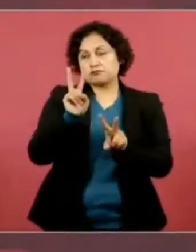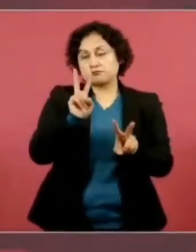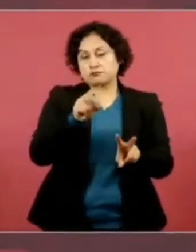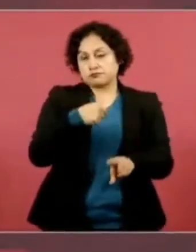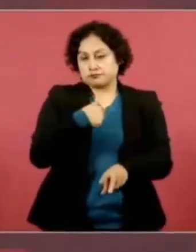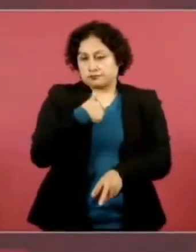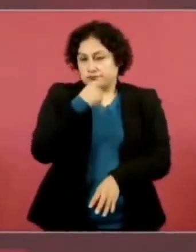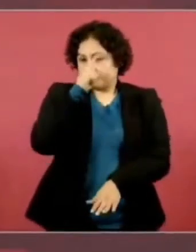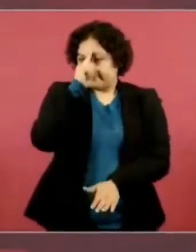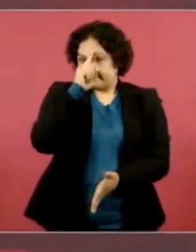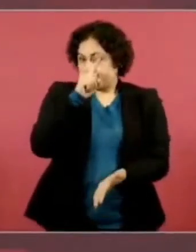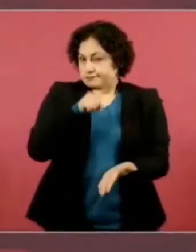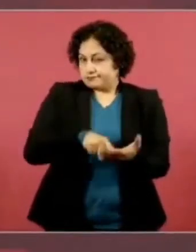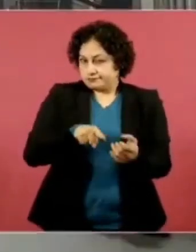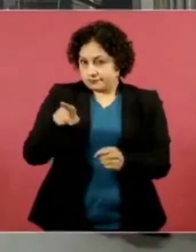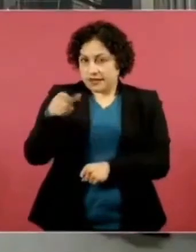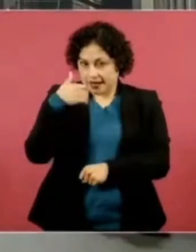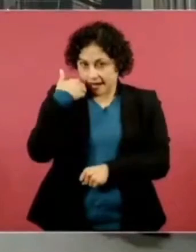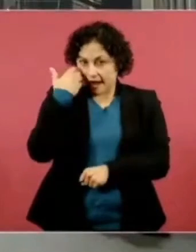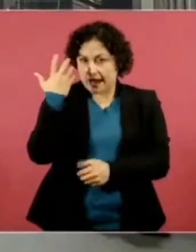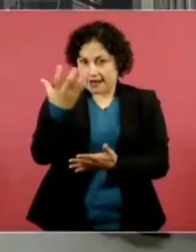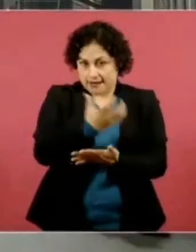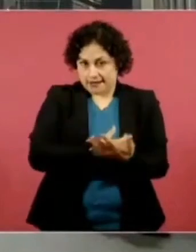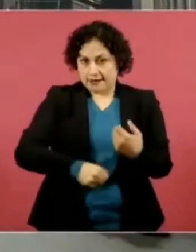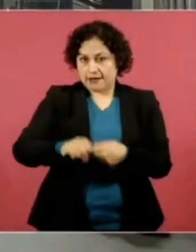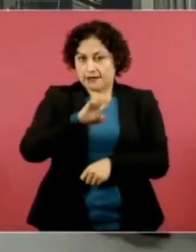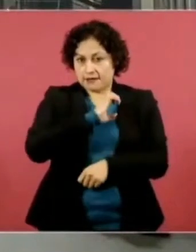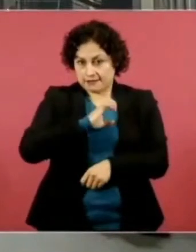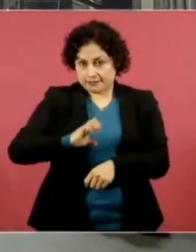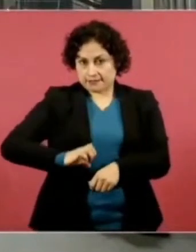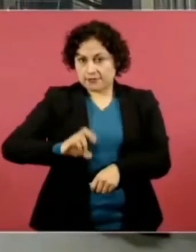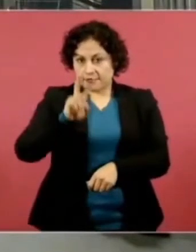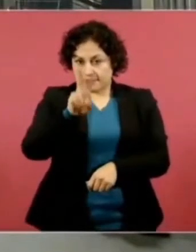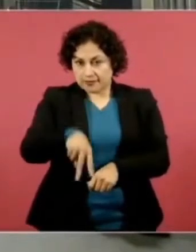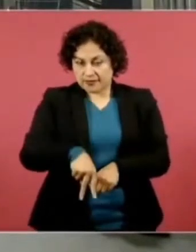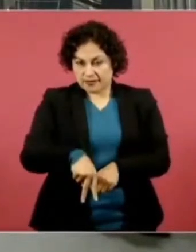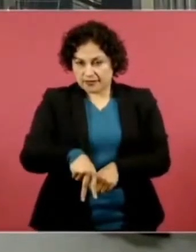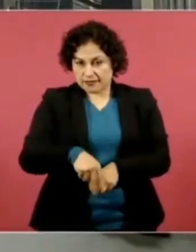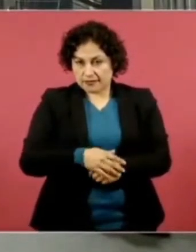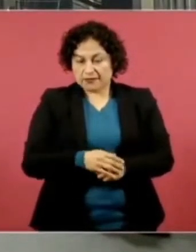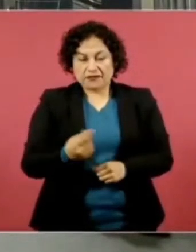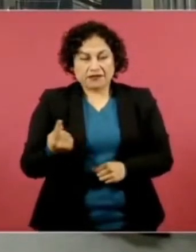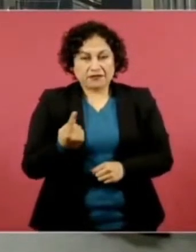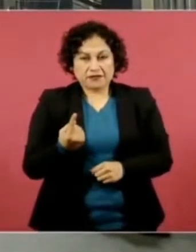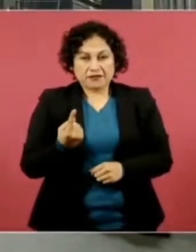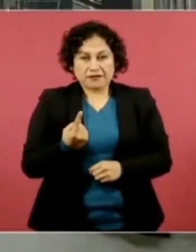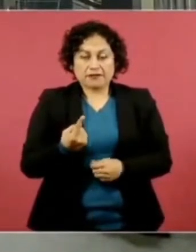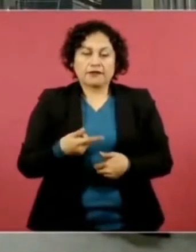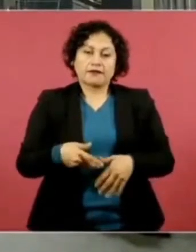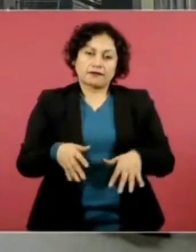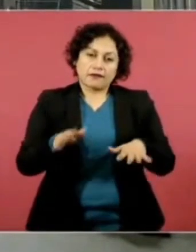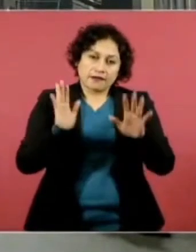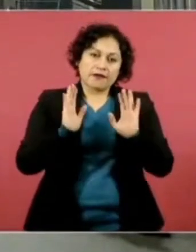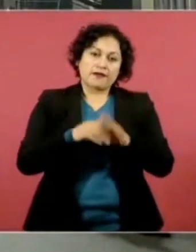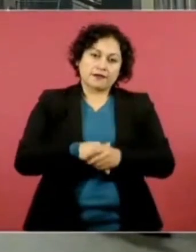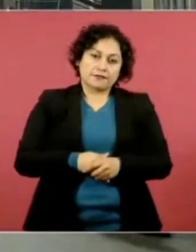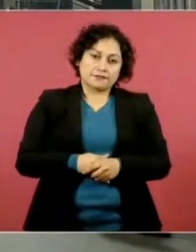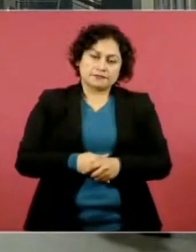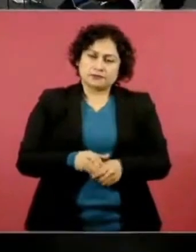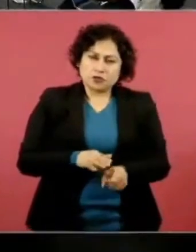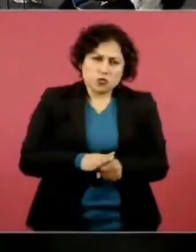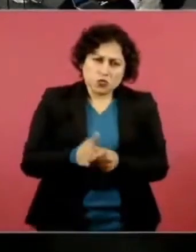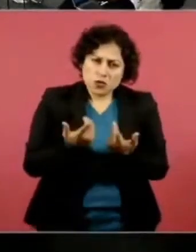Ecatepec, ¿sí, verdad? ¿La qué? Ah, entonces, ¿de qué partido?